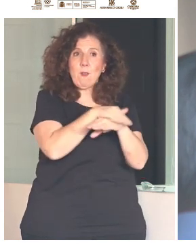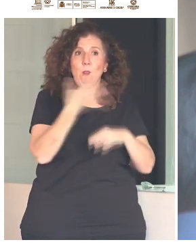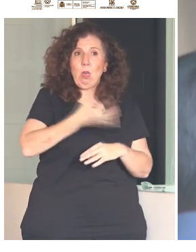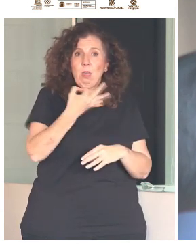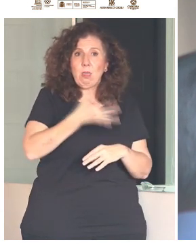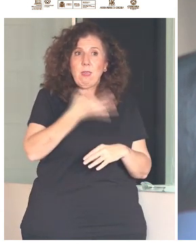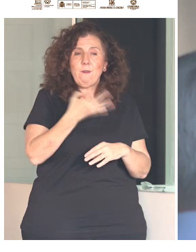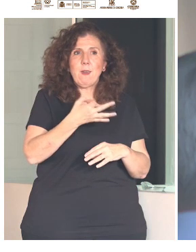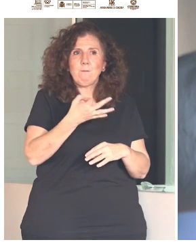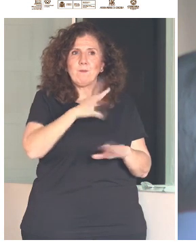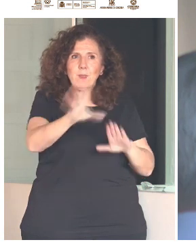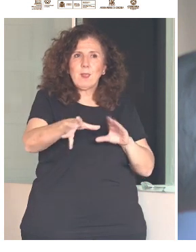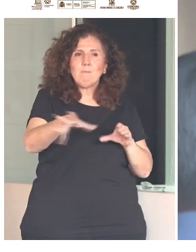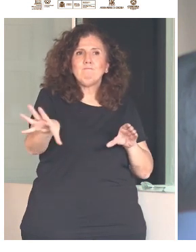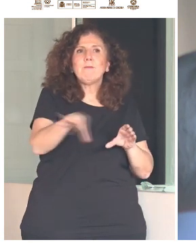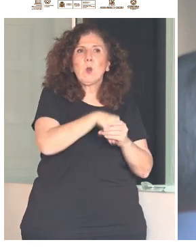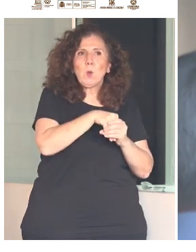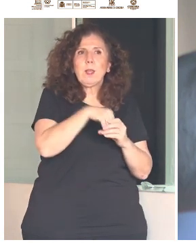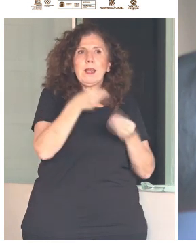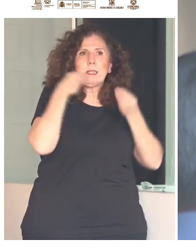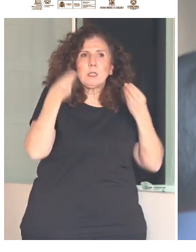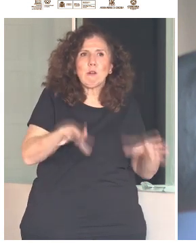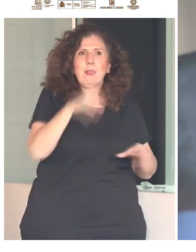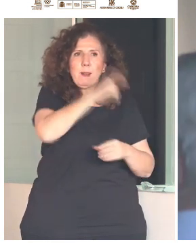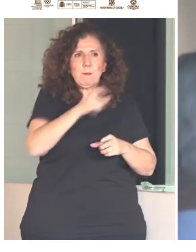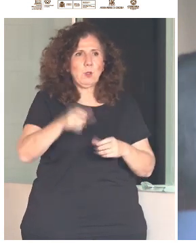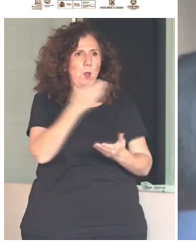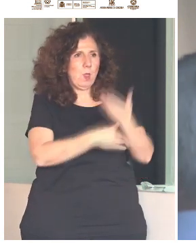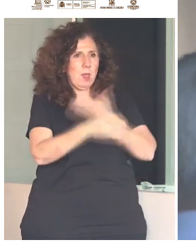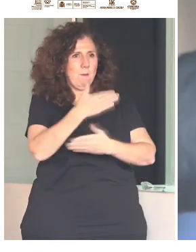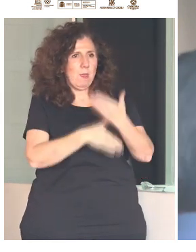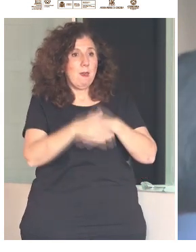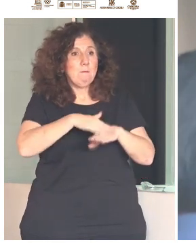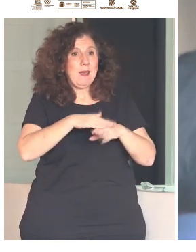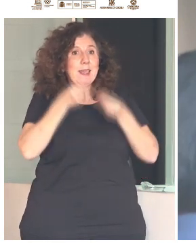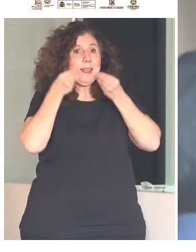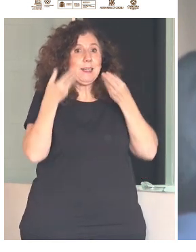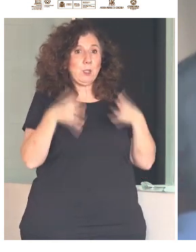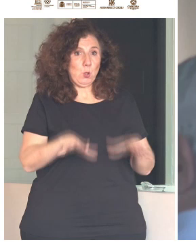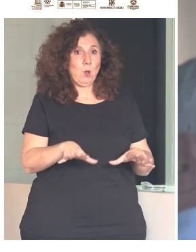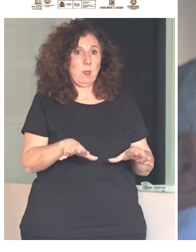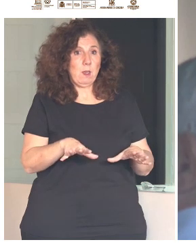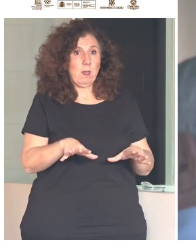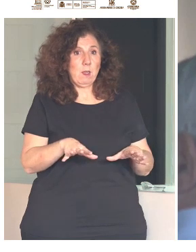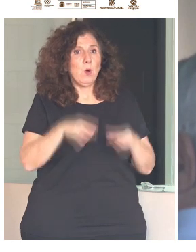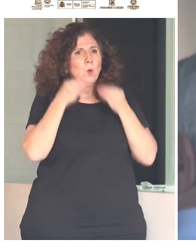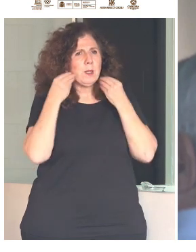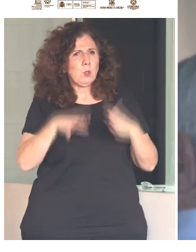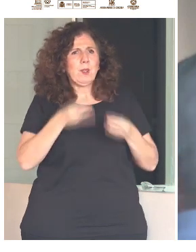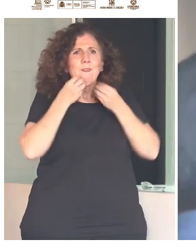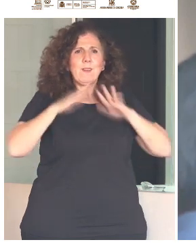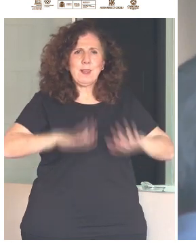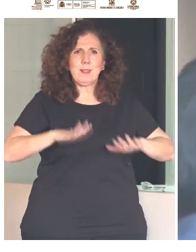Para que esta historia, nuestra historia, sea una historia de autodeterminación, de bienestar,